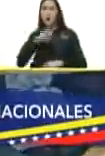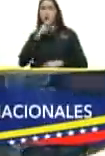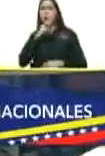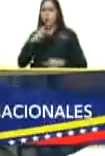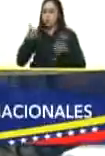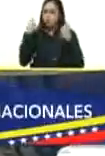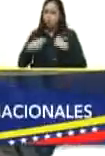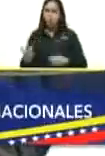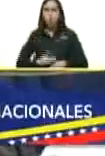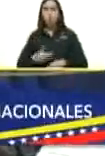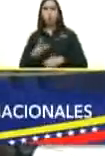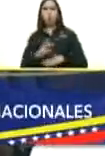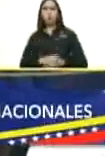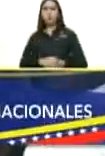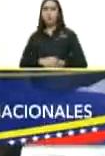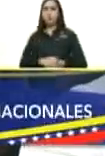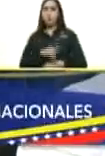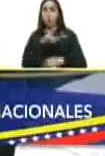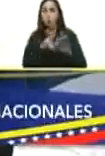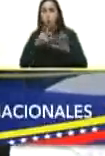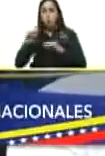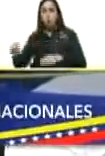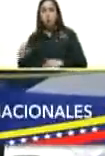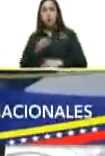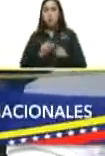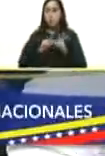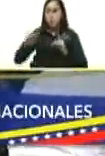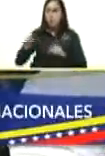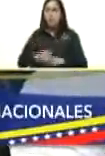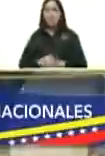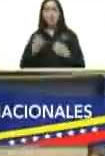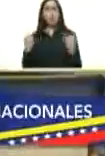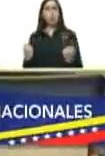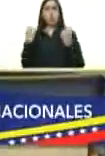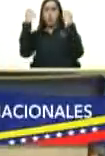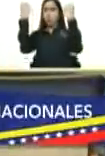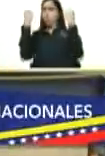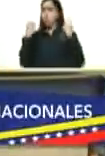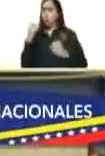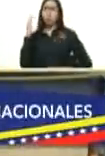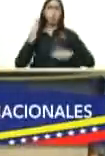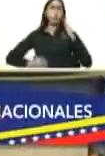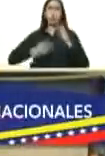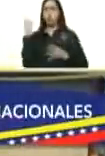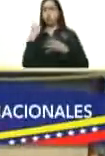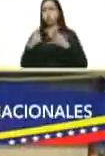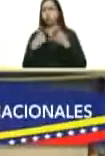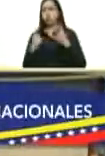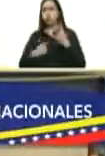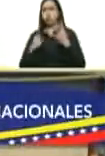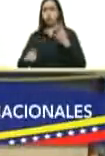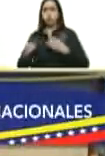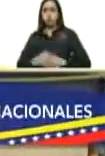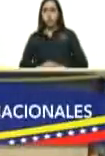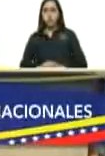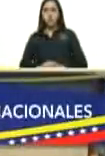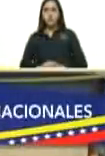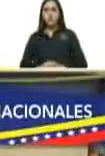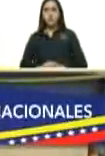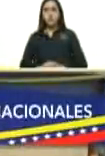800 metros atletismo levantamiento de pesas etcétera